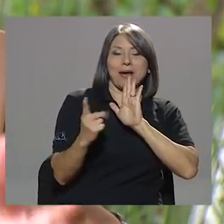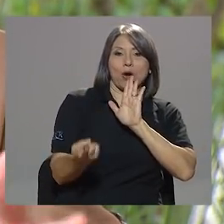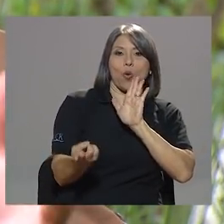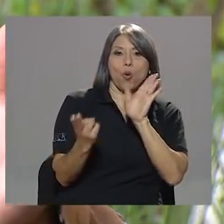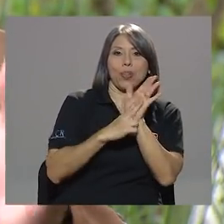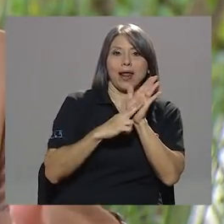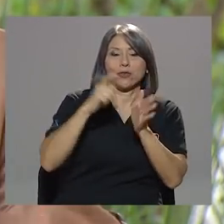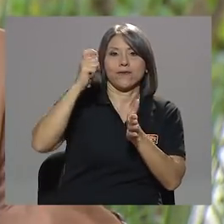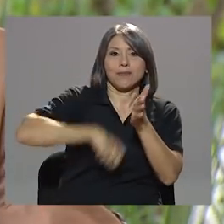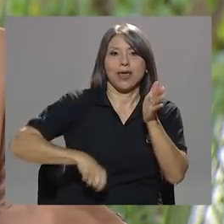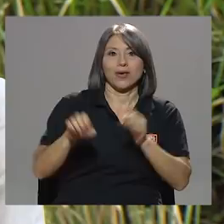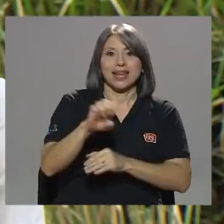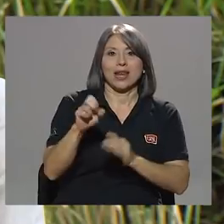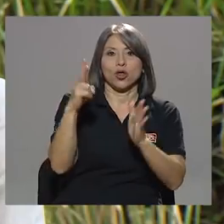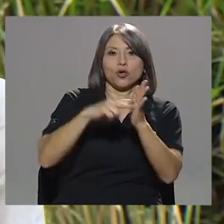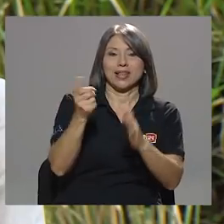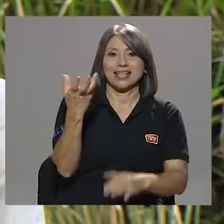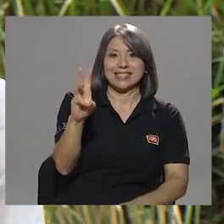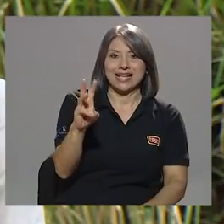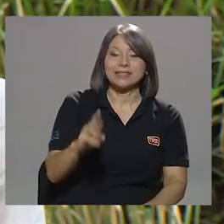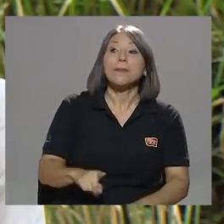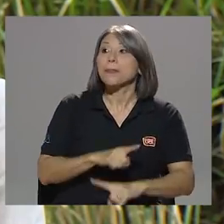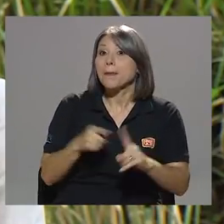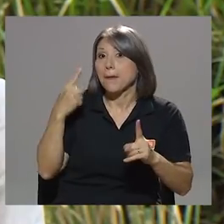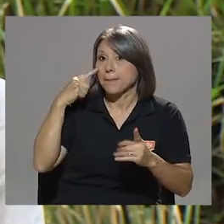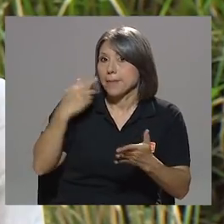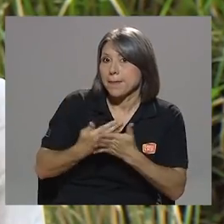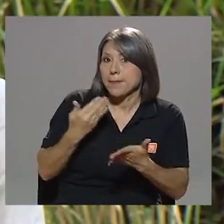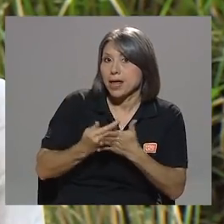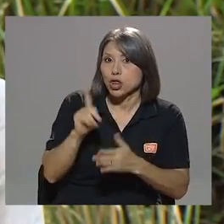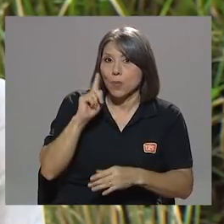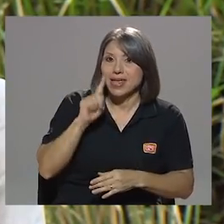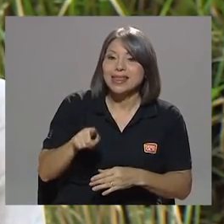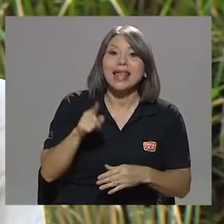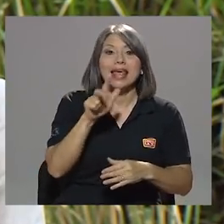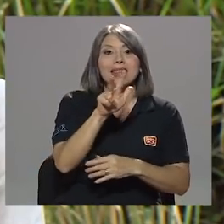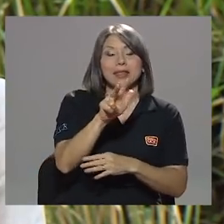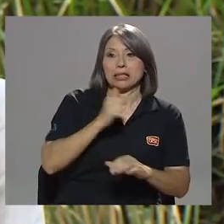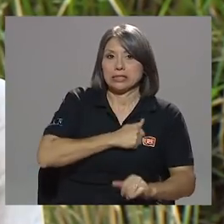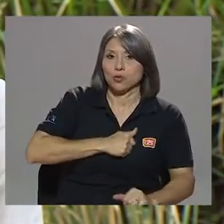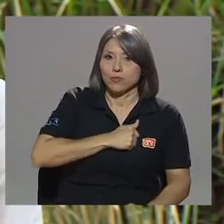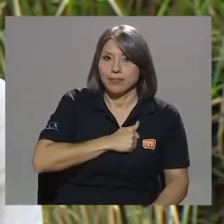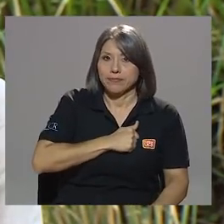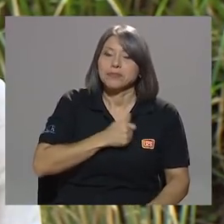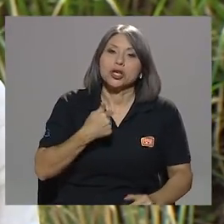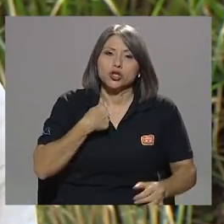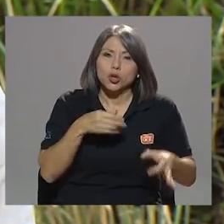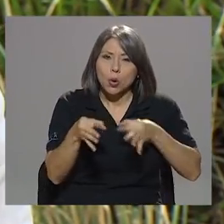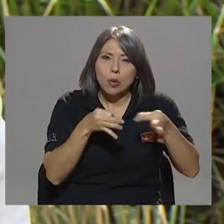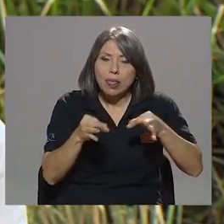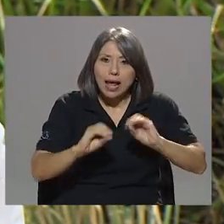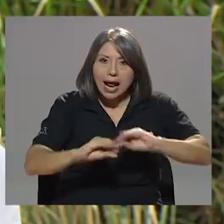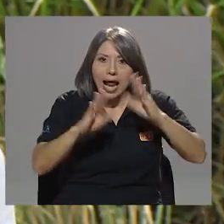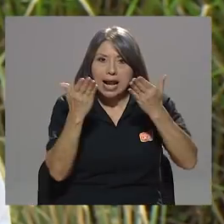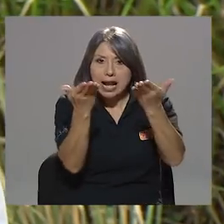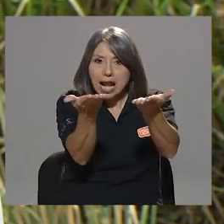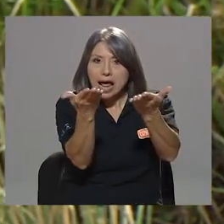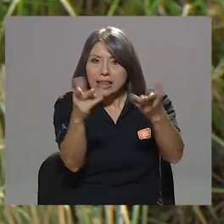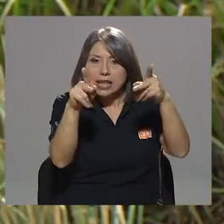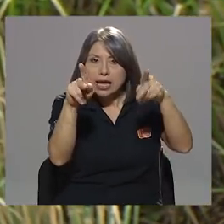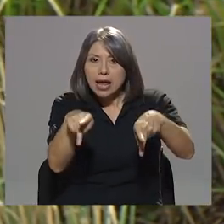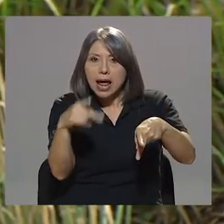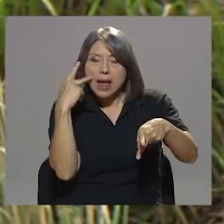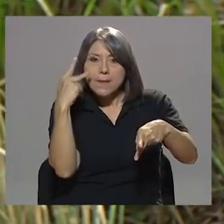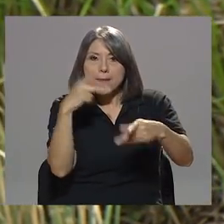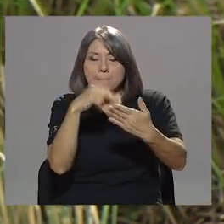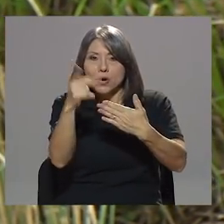enero del 2016. La sujez miente. Vea los datos, don Juan Carlos. habla de 38.5, discúlpenme, para yo tal vez aclararle a la gente que nos